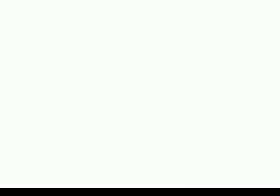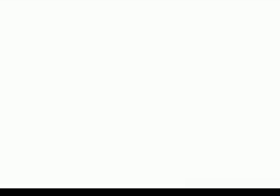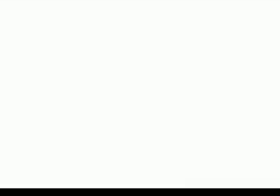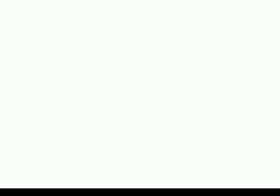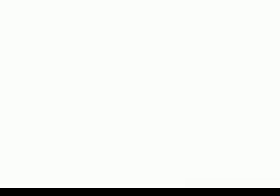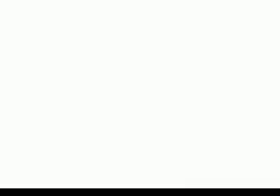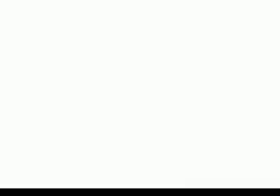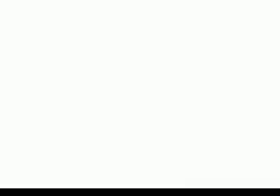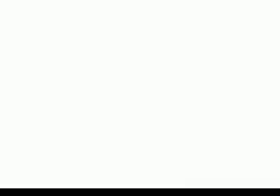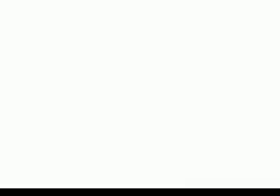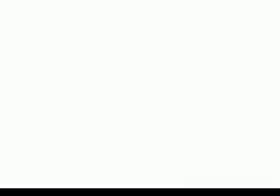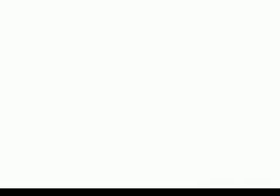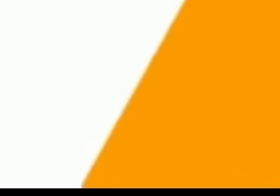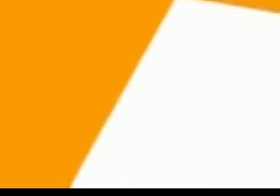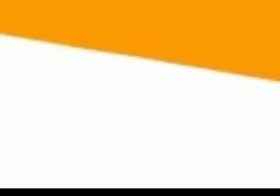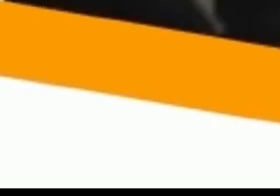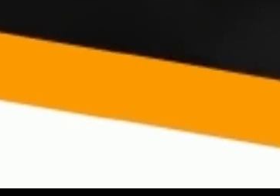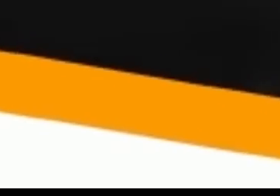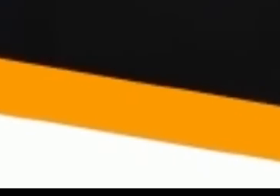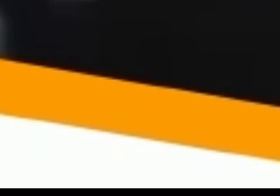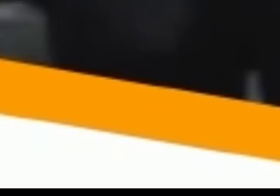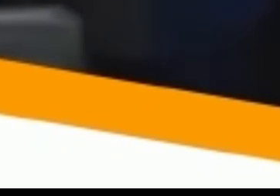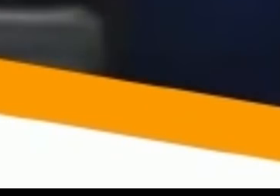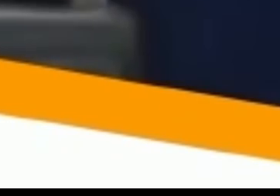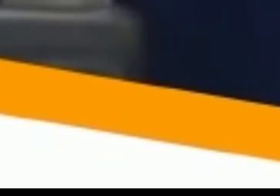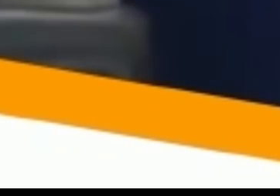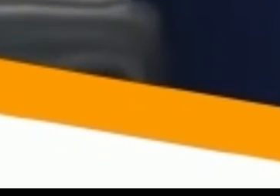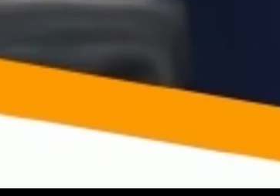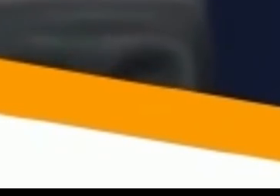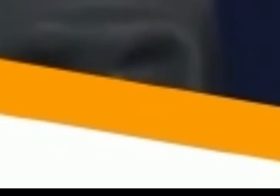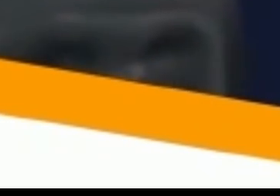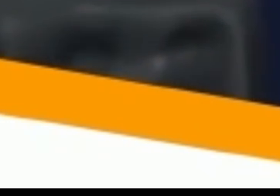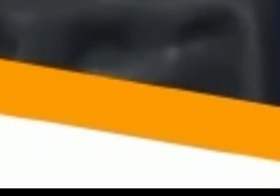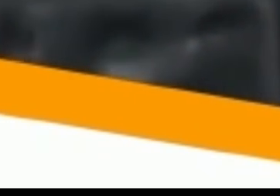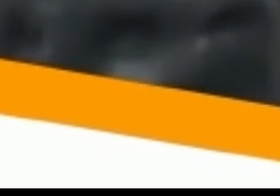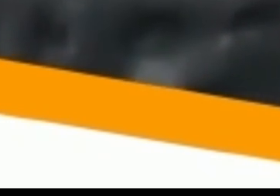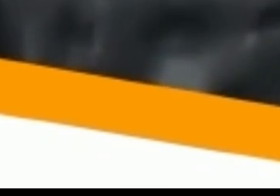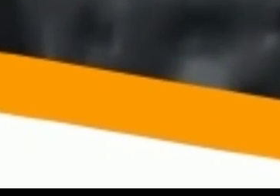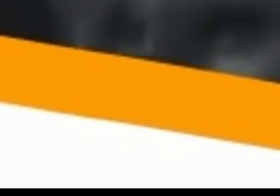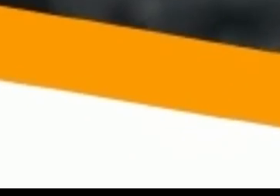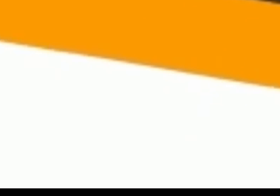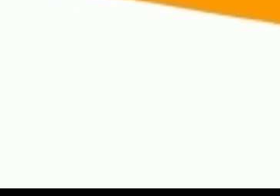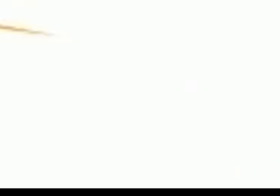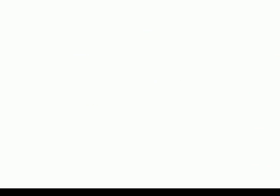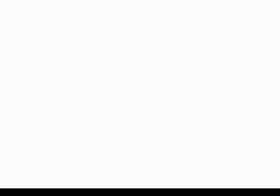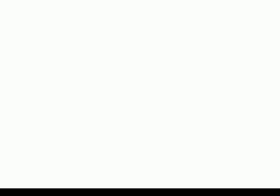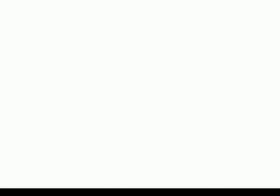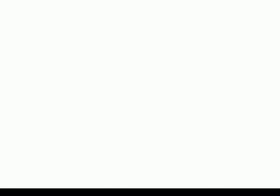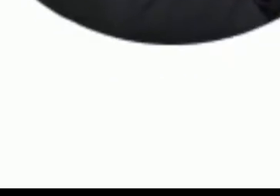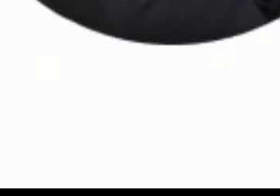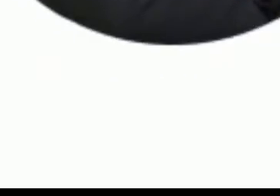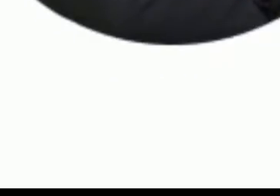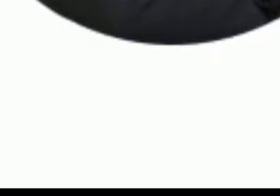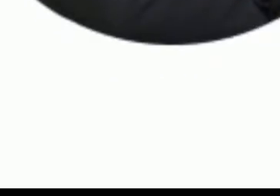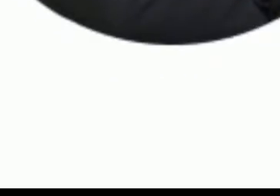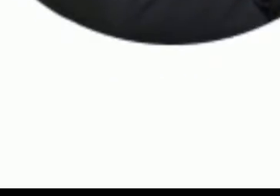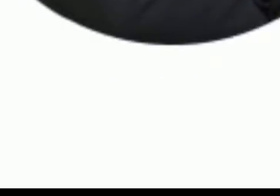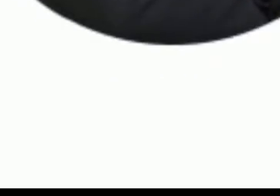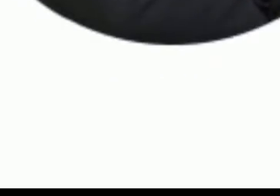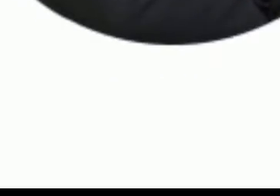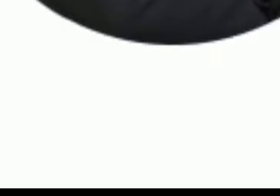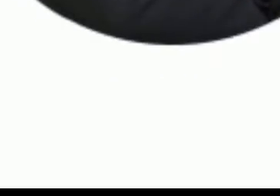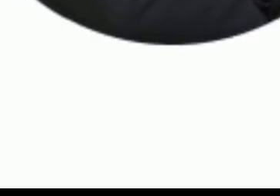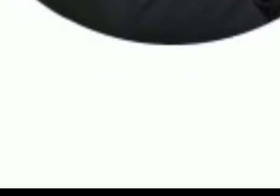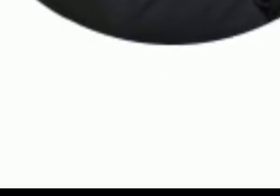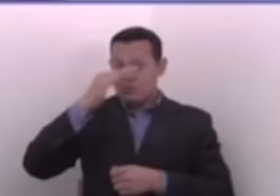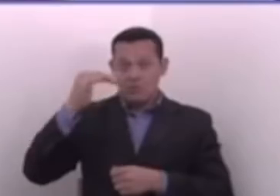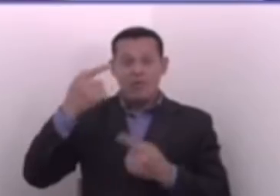Sigue al diputado Numan Salgado en su canal de YouTube, Numan Salgado. Y dale click a